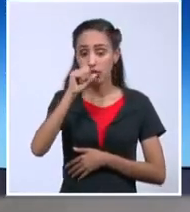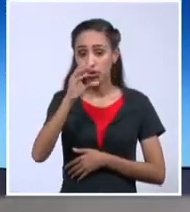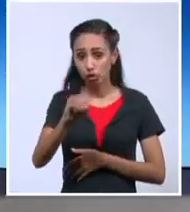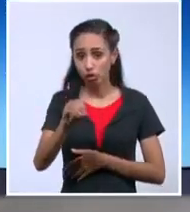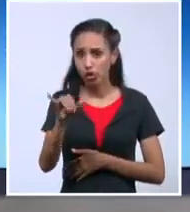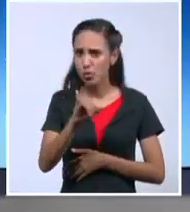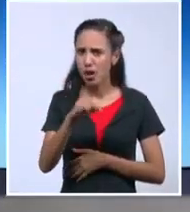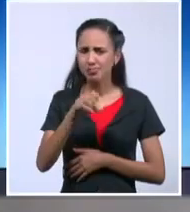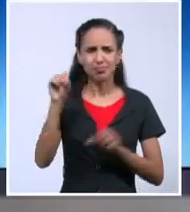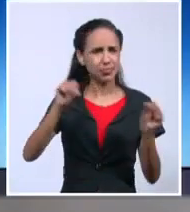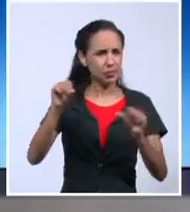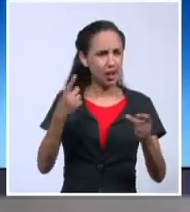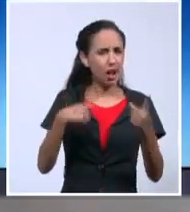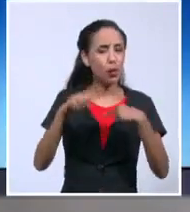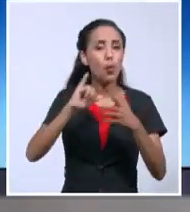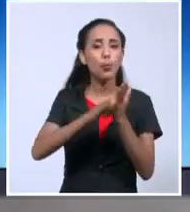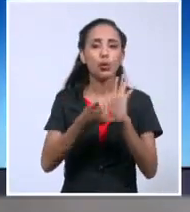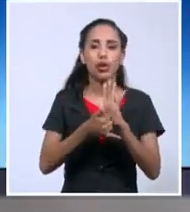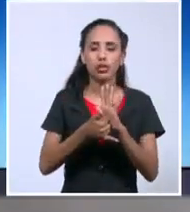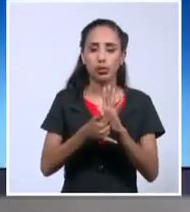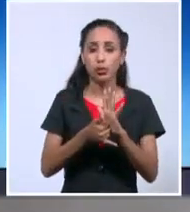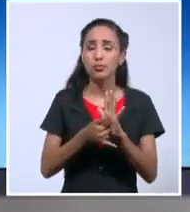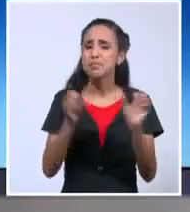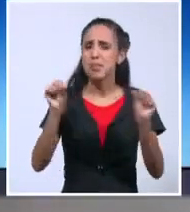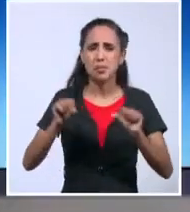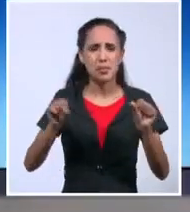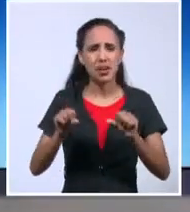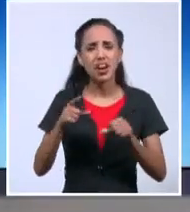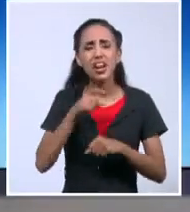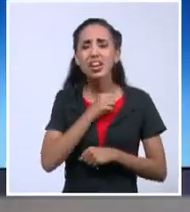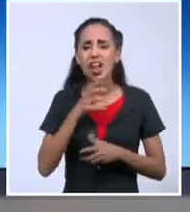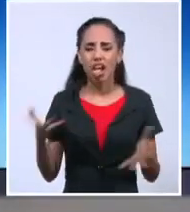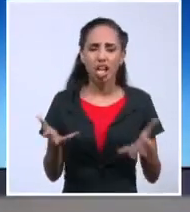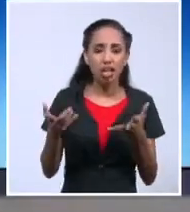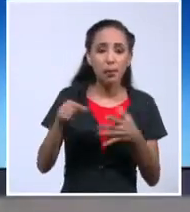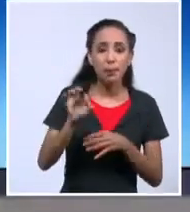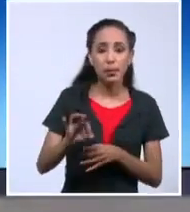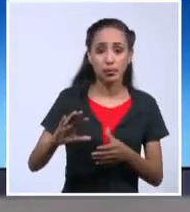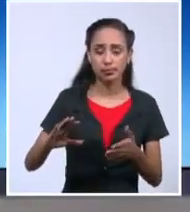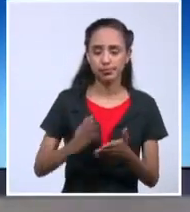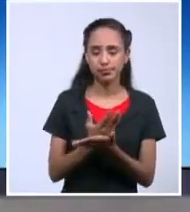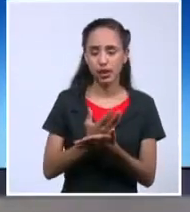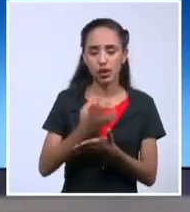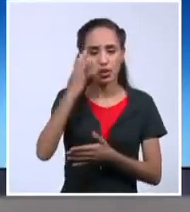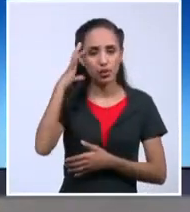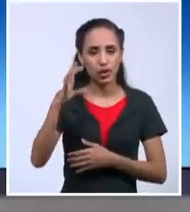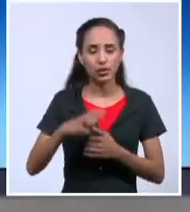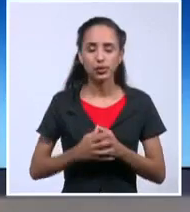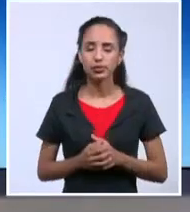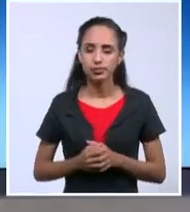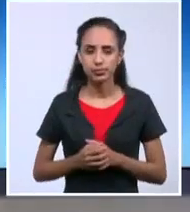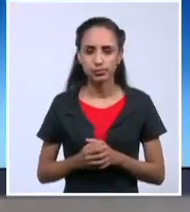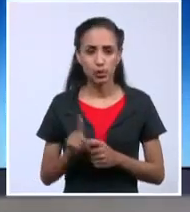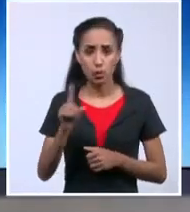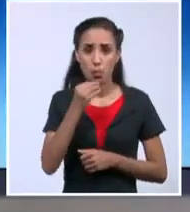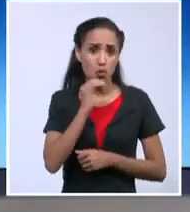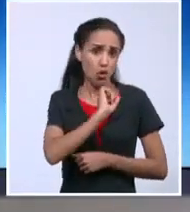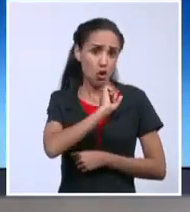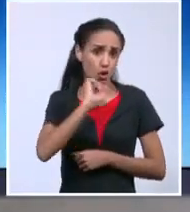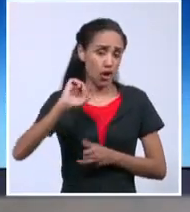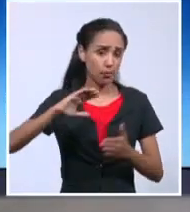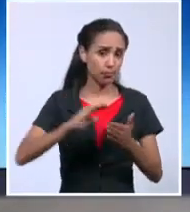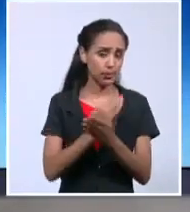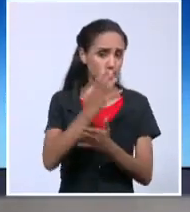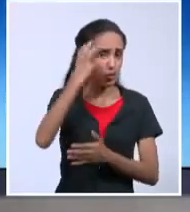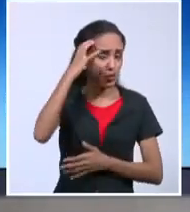en muchos de sus proyectos de provocación. No ha logrado Orlando derrocar a los gobiernos que se propone, eso no lo ha logrado, pero sí